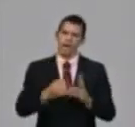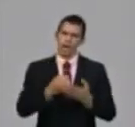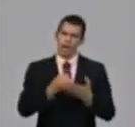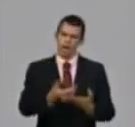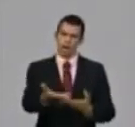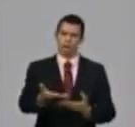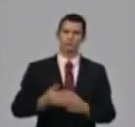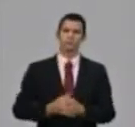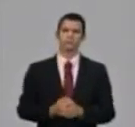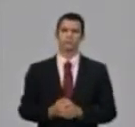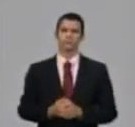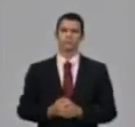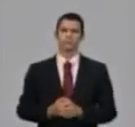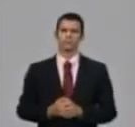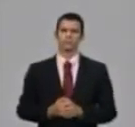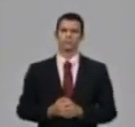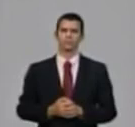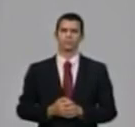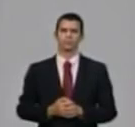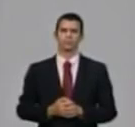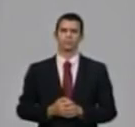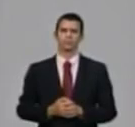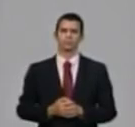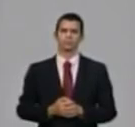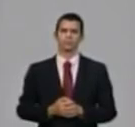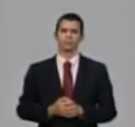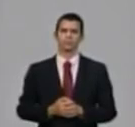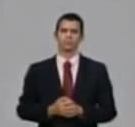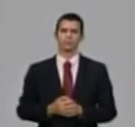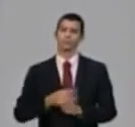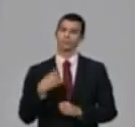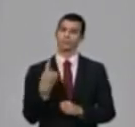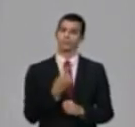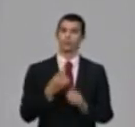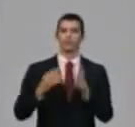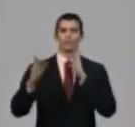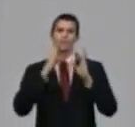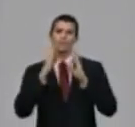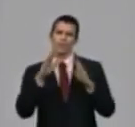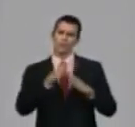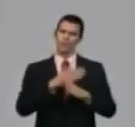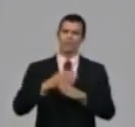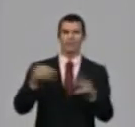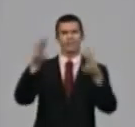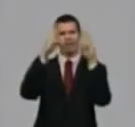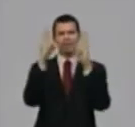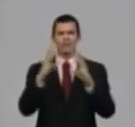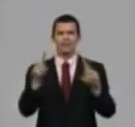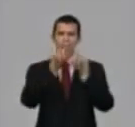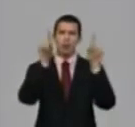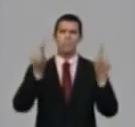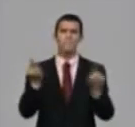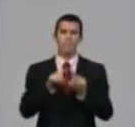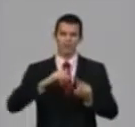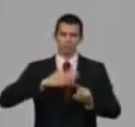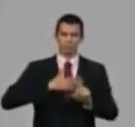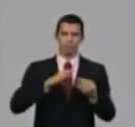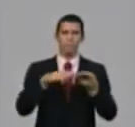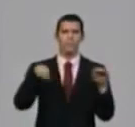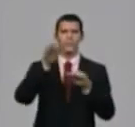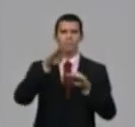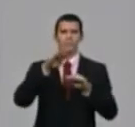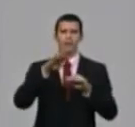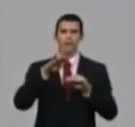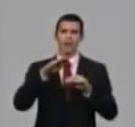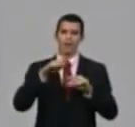los medios de comunicación, lo hemos enviado, lo pusimos en el sitio del ministerio, y en la medida que vayan surgiendo las dudas,